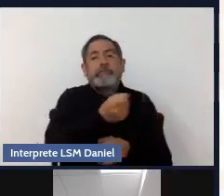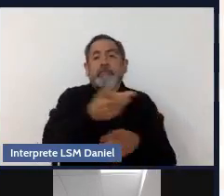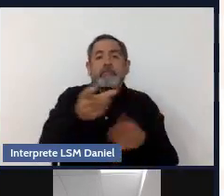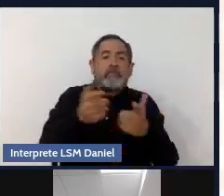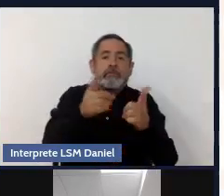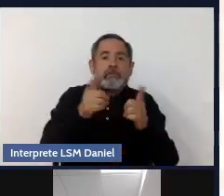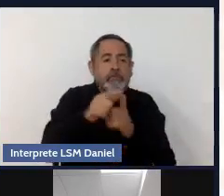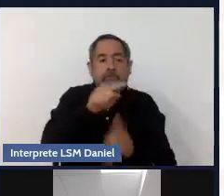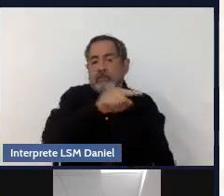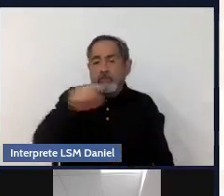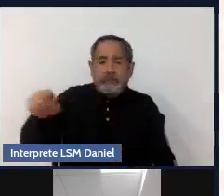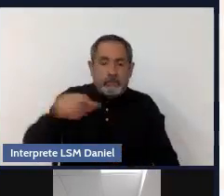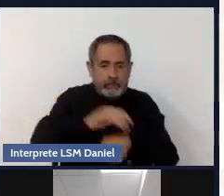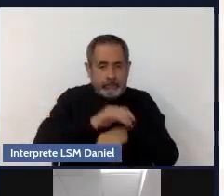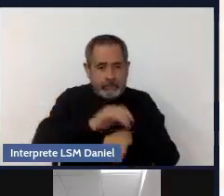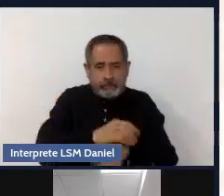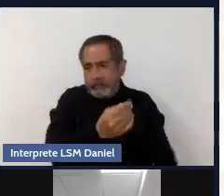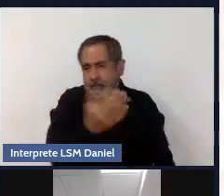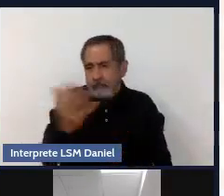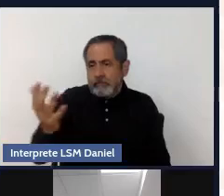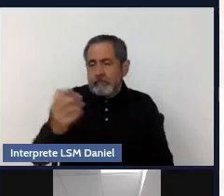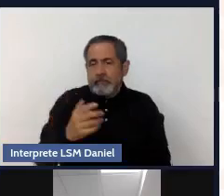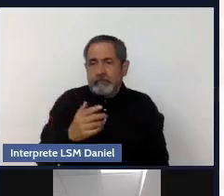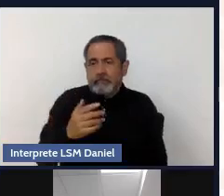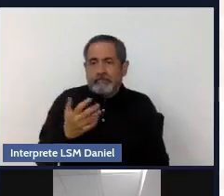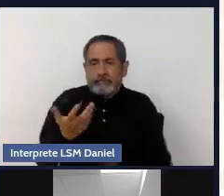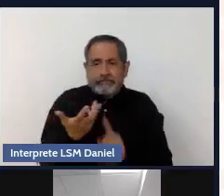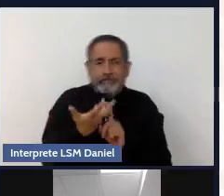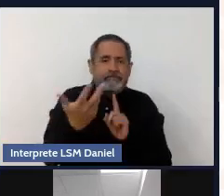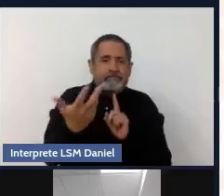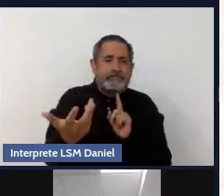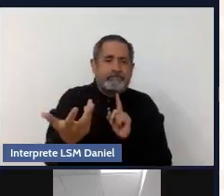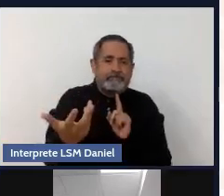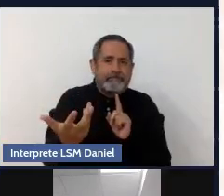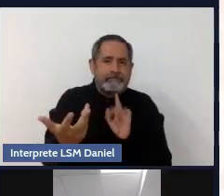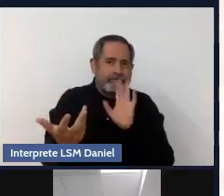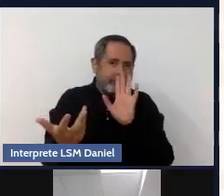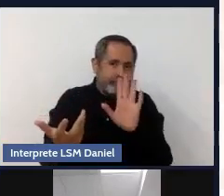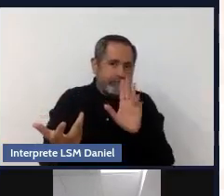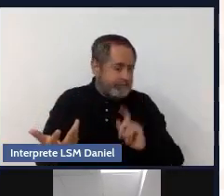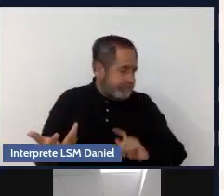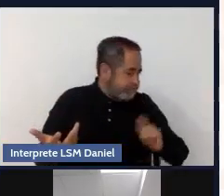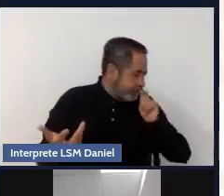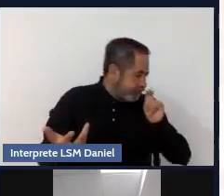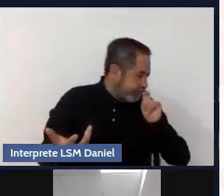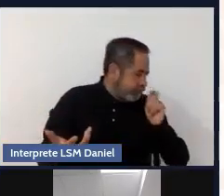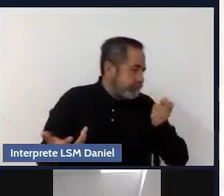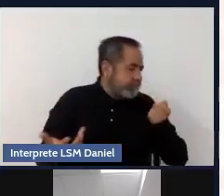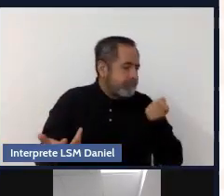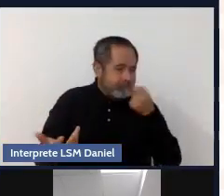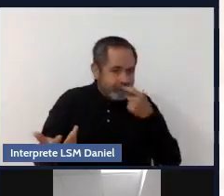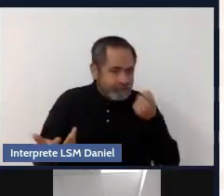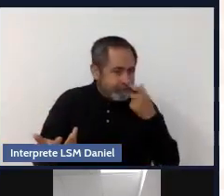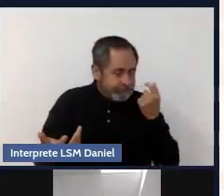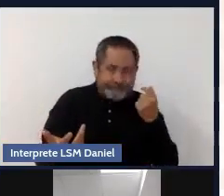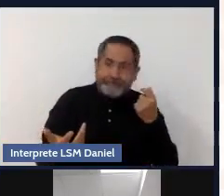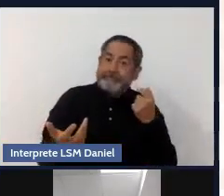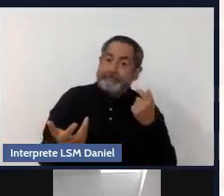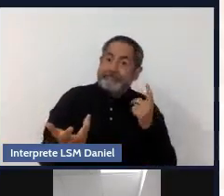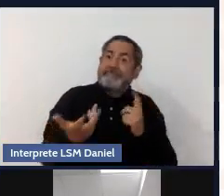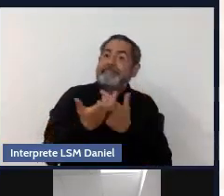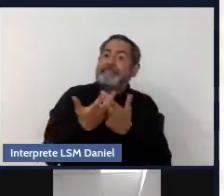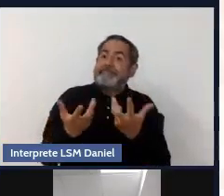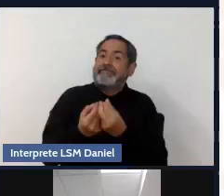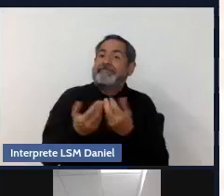o de pares necesito consumir, pues también ese es un factor de